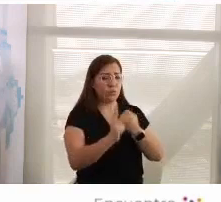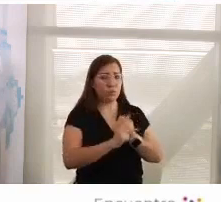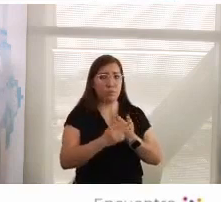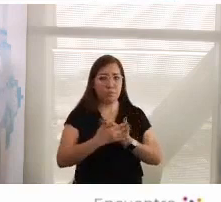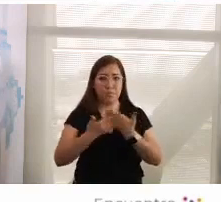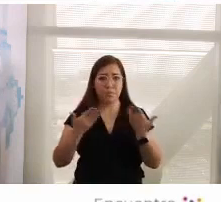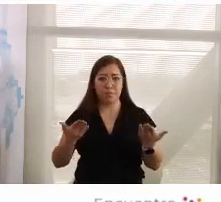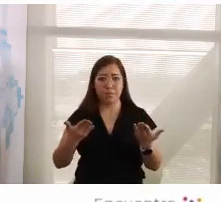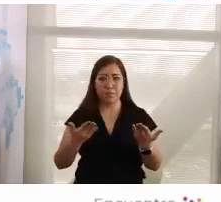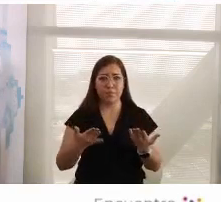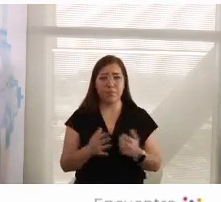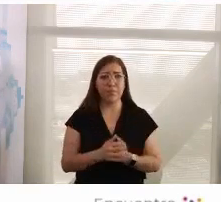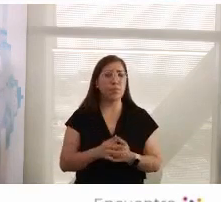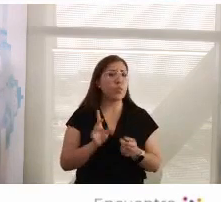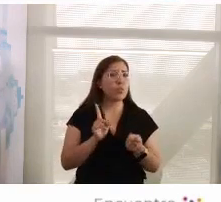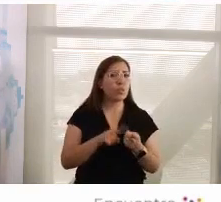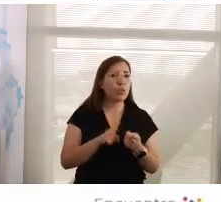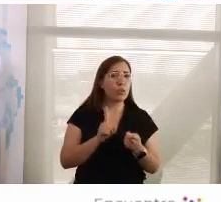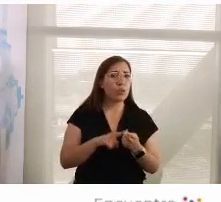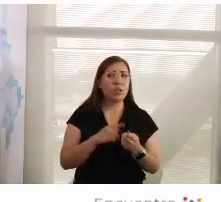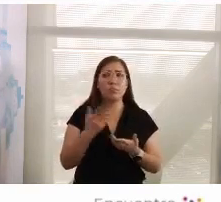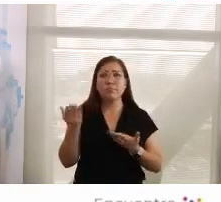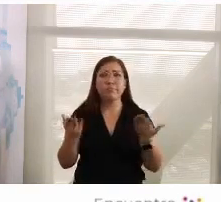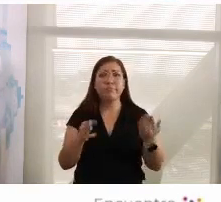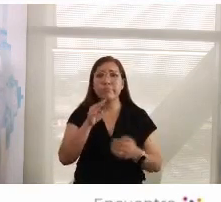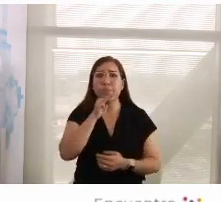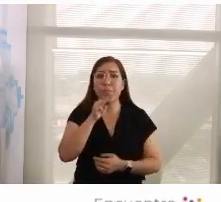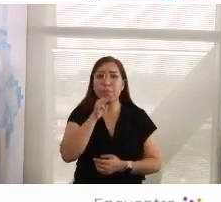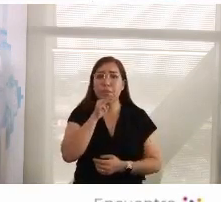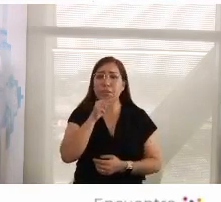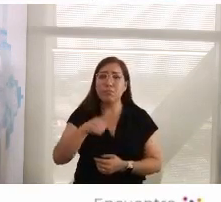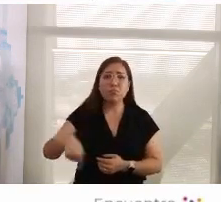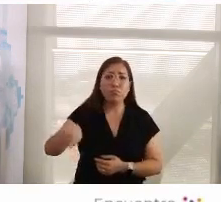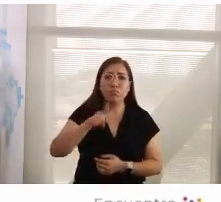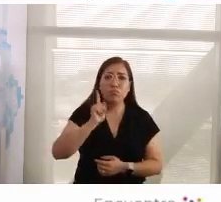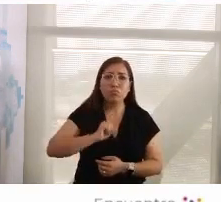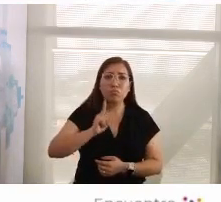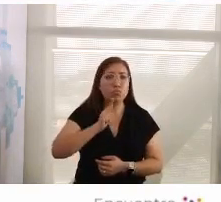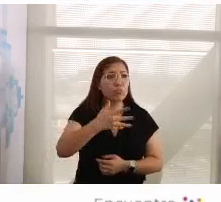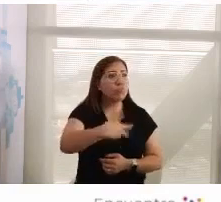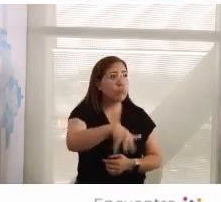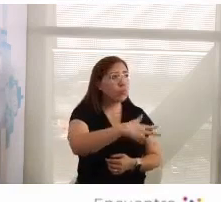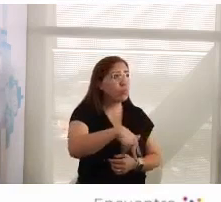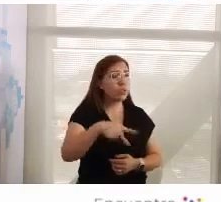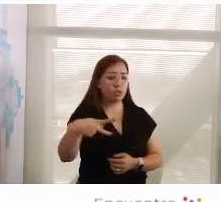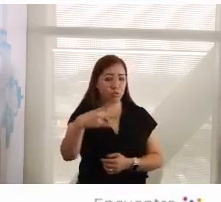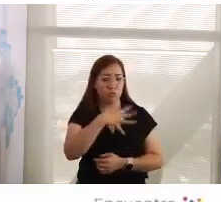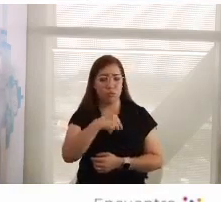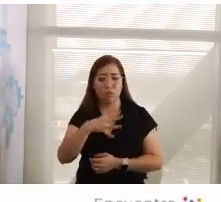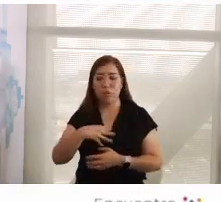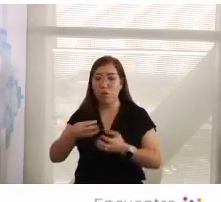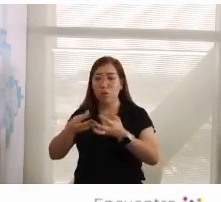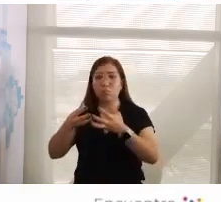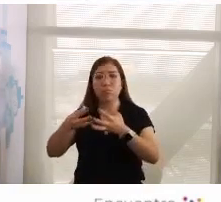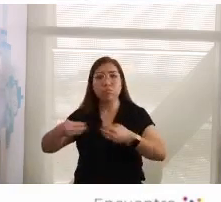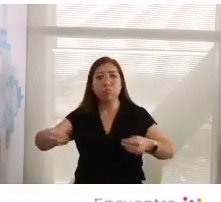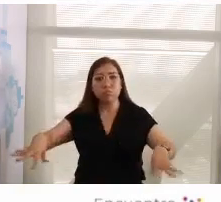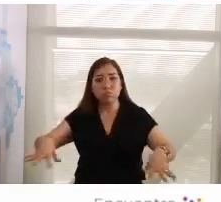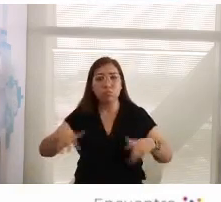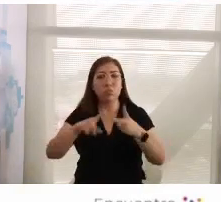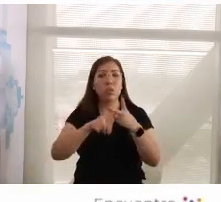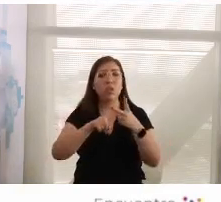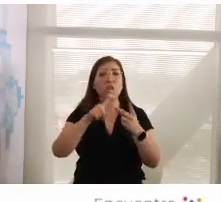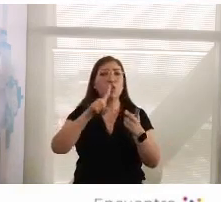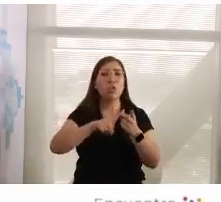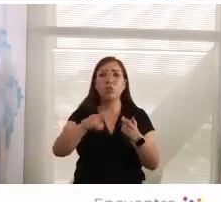están aquí las madres buscadoras de desaparecidos, dónde están las patronas, dónde están